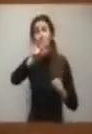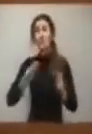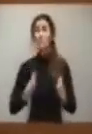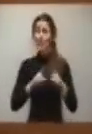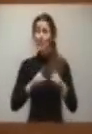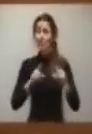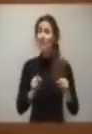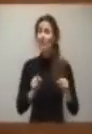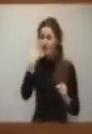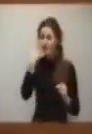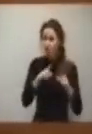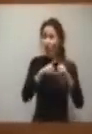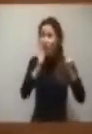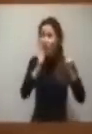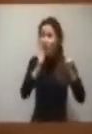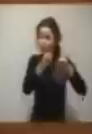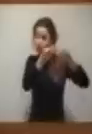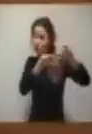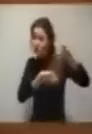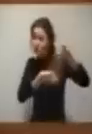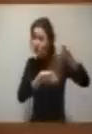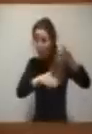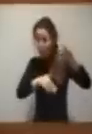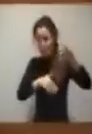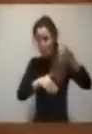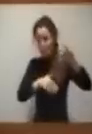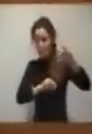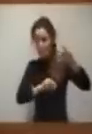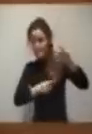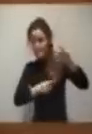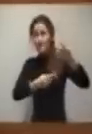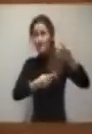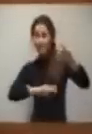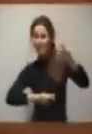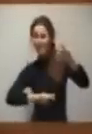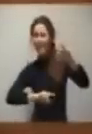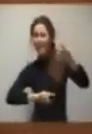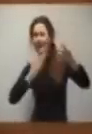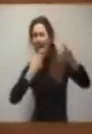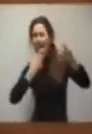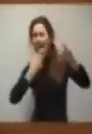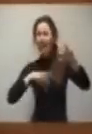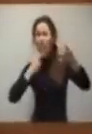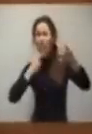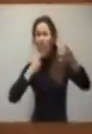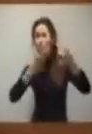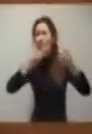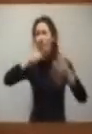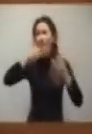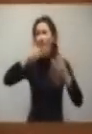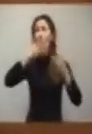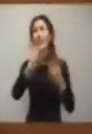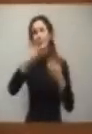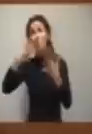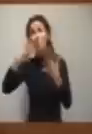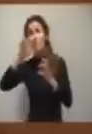Asturias estaba a la cola, solo superada por detrás, había un 9,49%, y le voy a decir quién